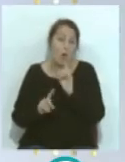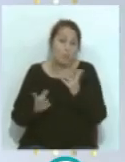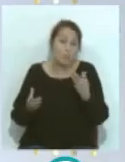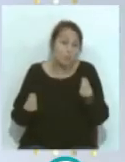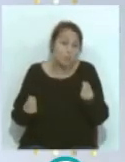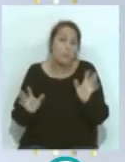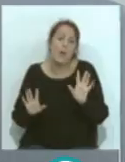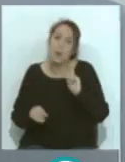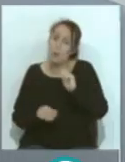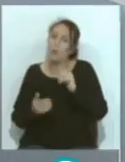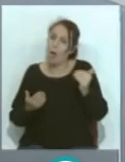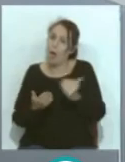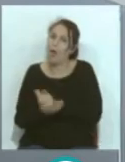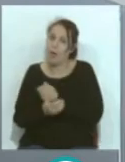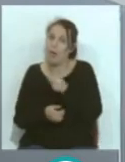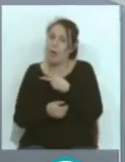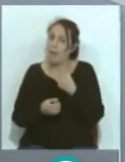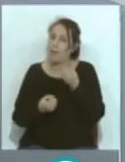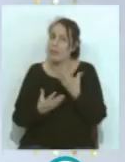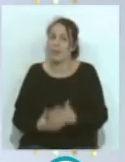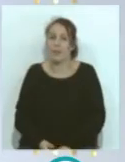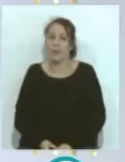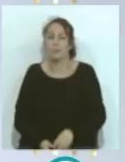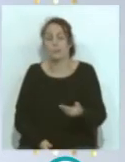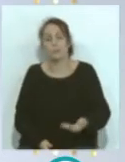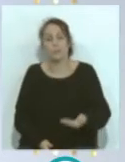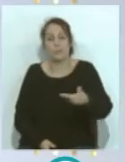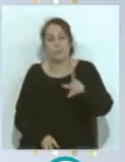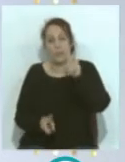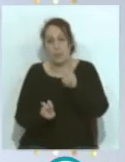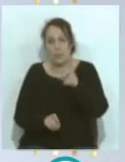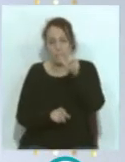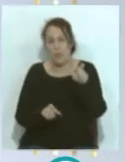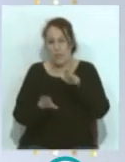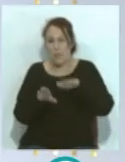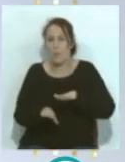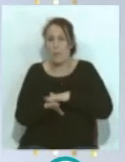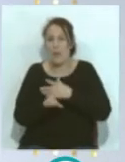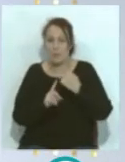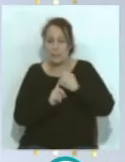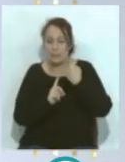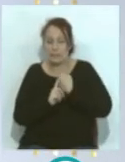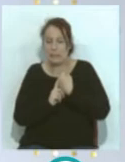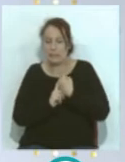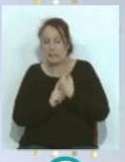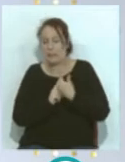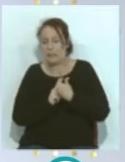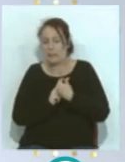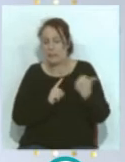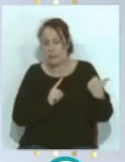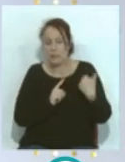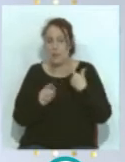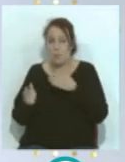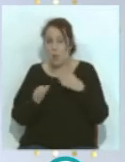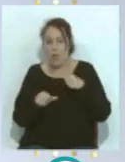sacar buenos puntos, buenos resultados. La importancia que dice, ¿no?, de los aficionados para quitar esa presión que llevan cargando durante toda